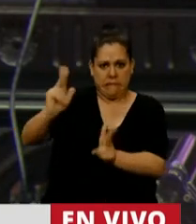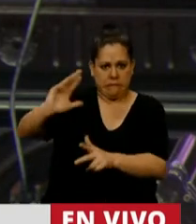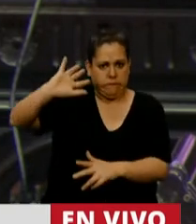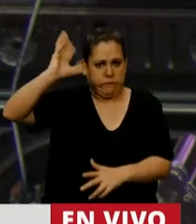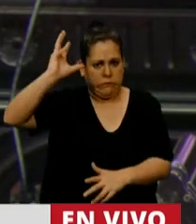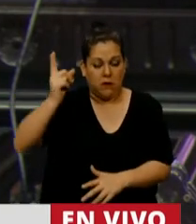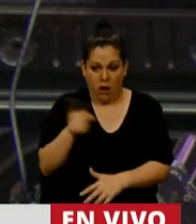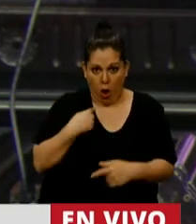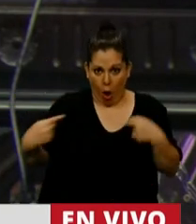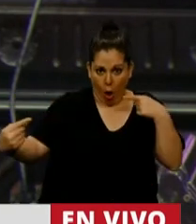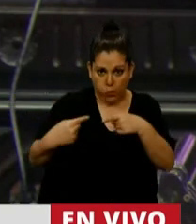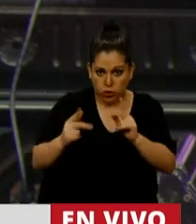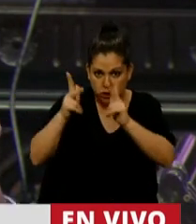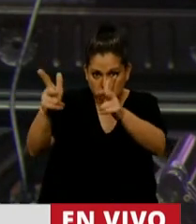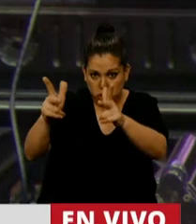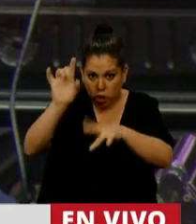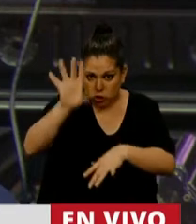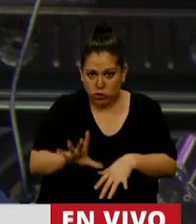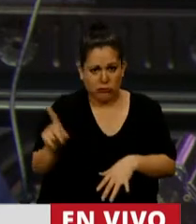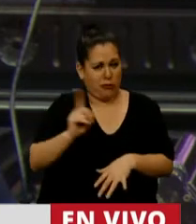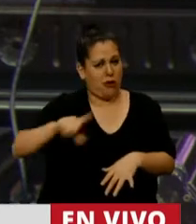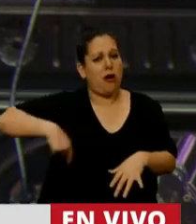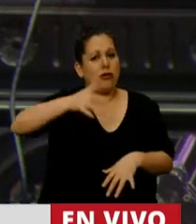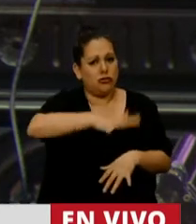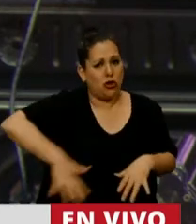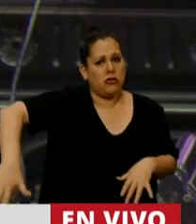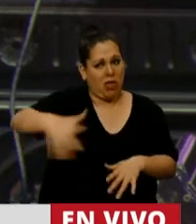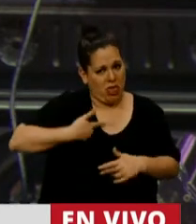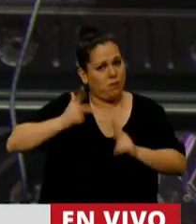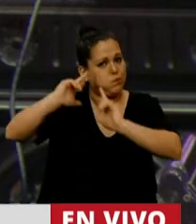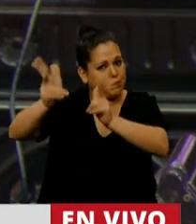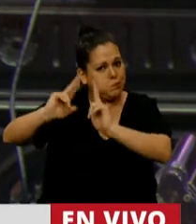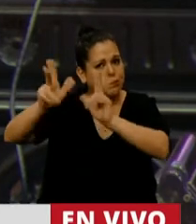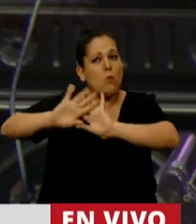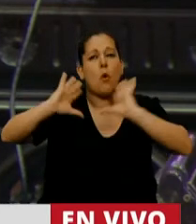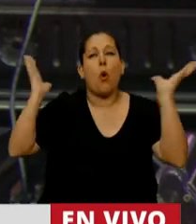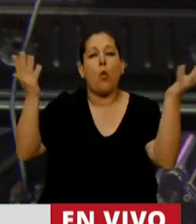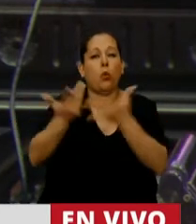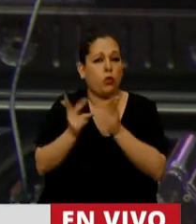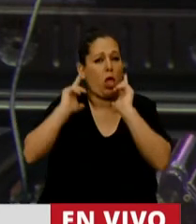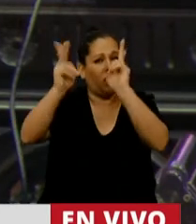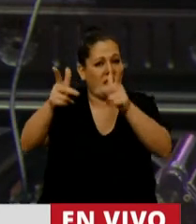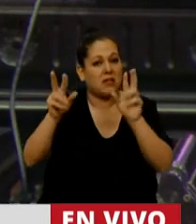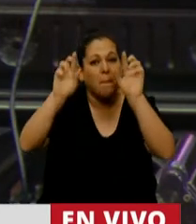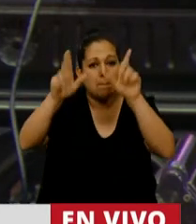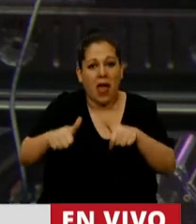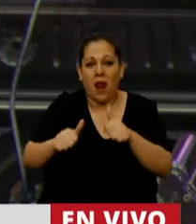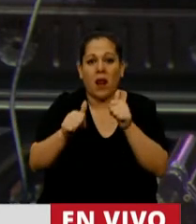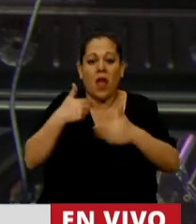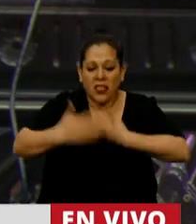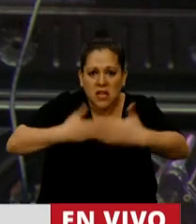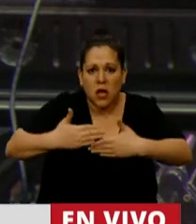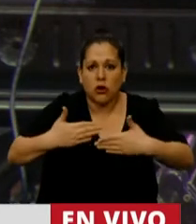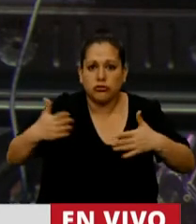la oposición. Se lo está diciendo el pueblo argentino, se lo está diciendo el mundo. No hay un plan de desarrollo productivo.